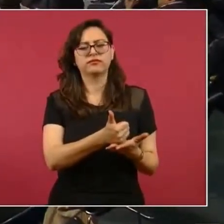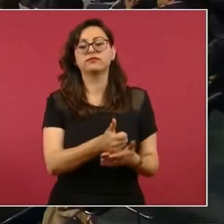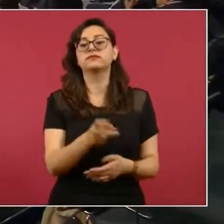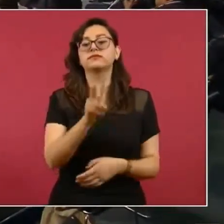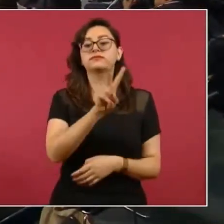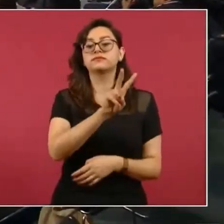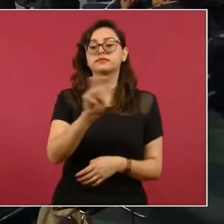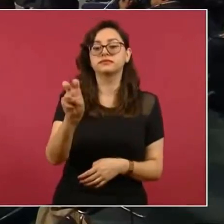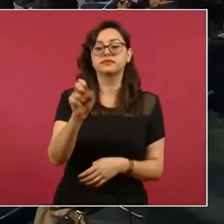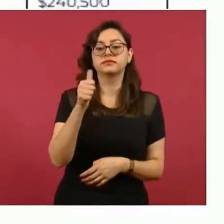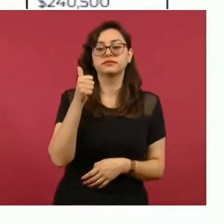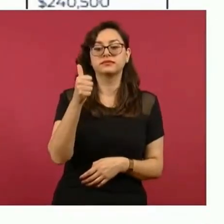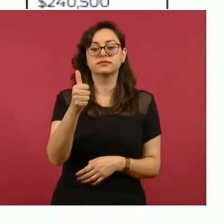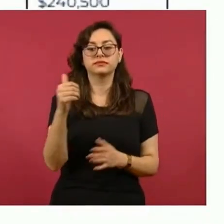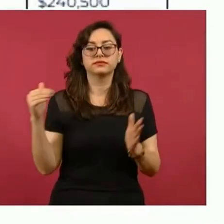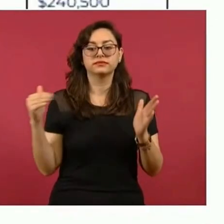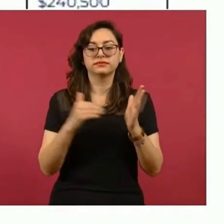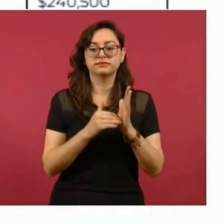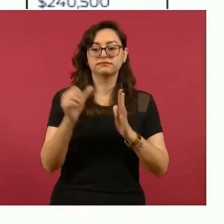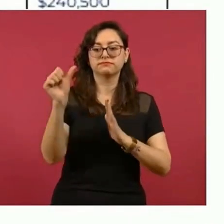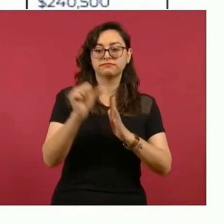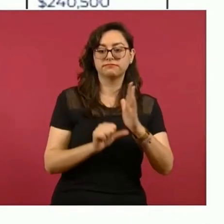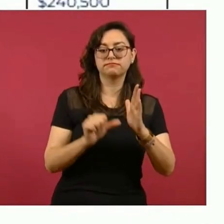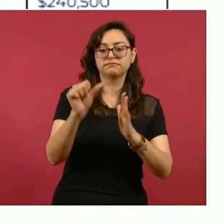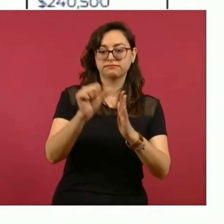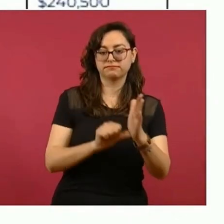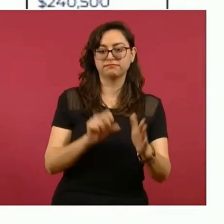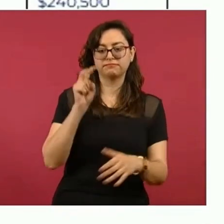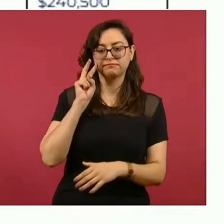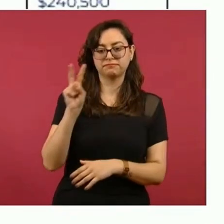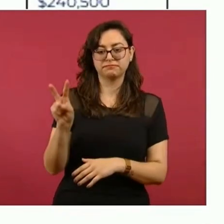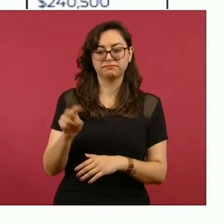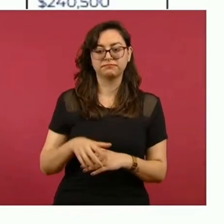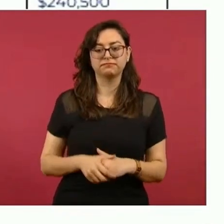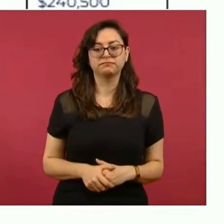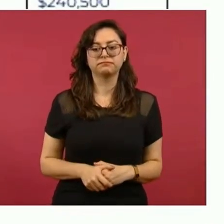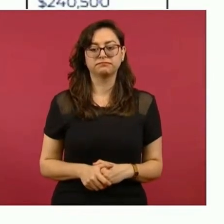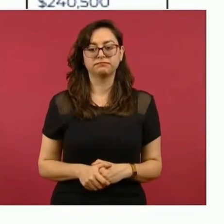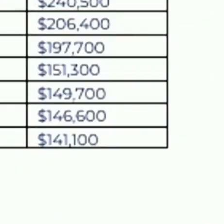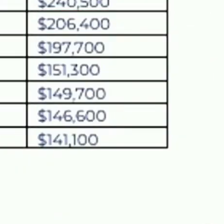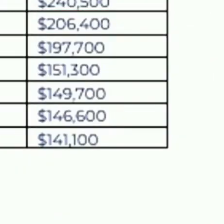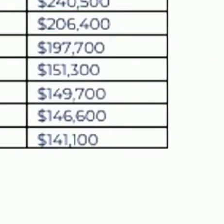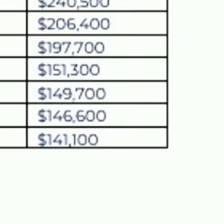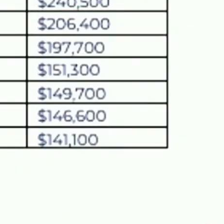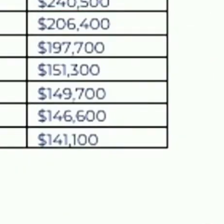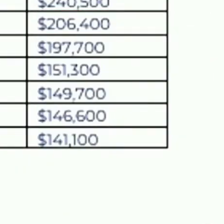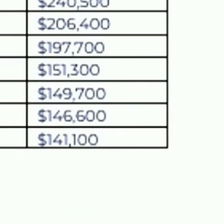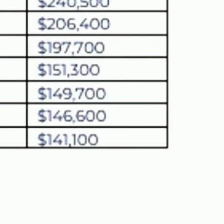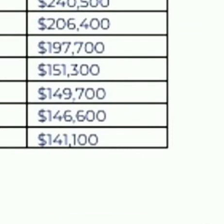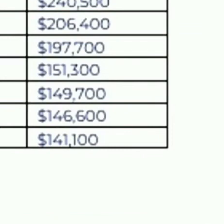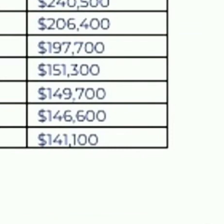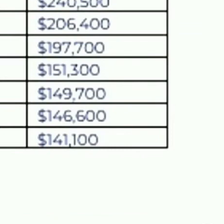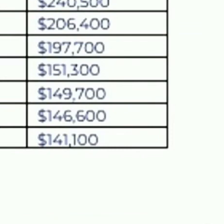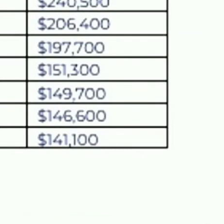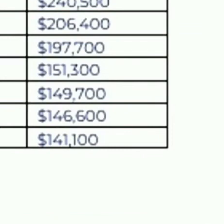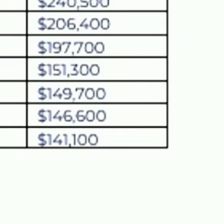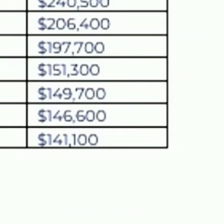206 mil pesos mensuales. Termina. Y es el descaro.